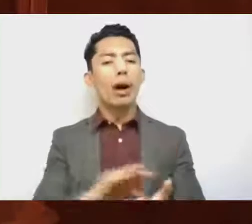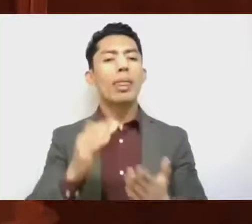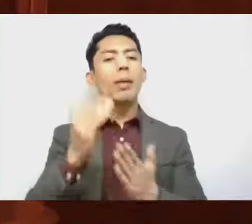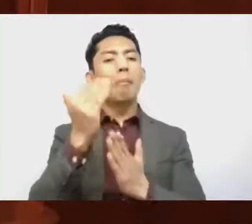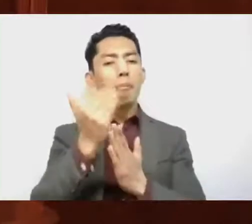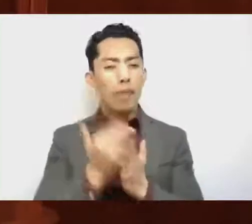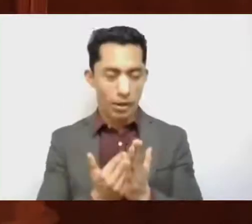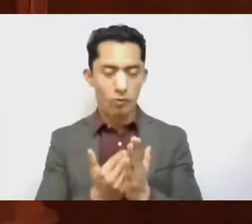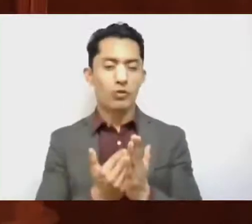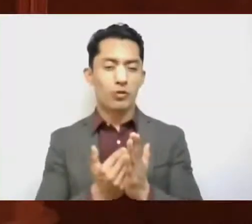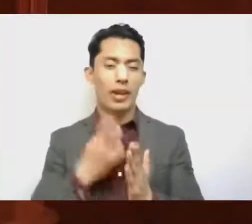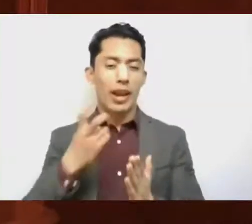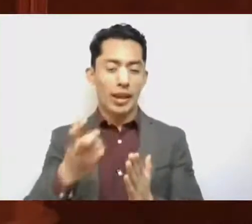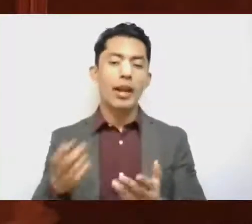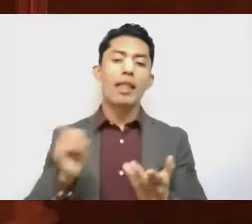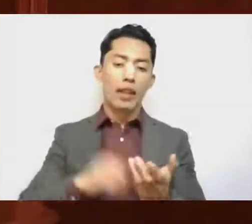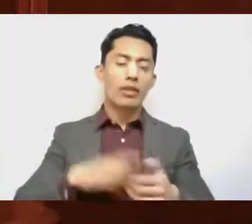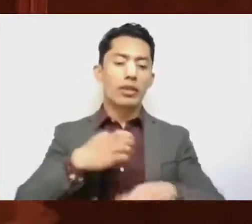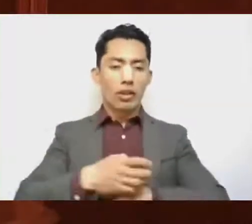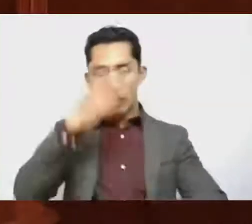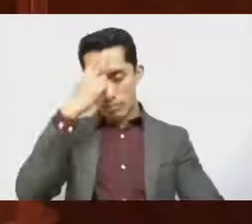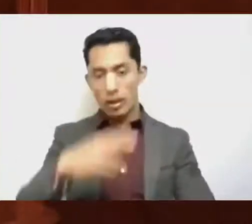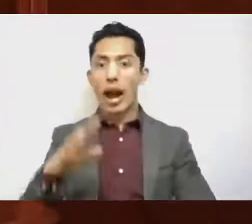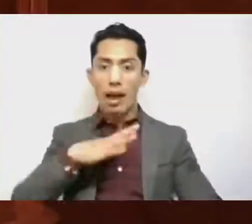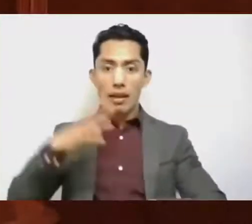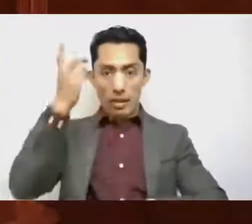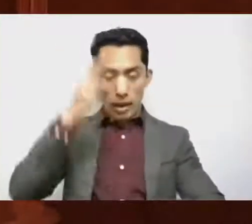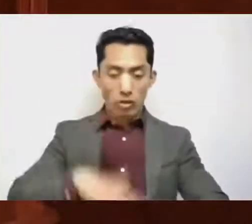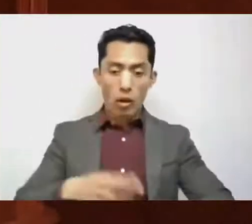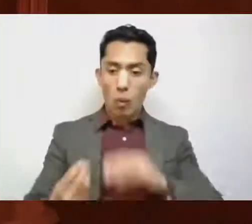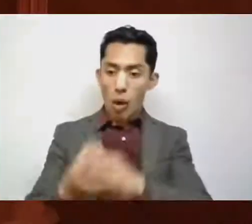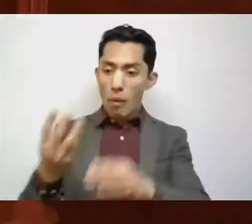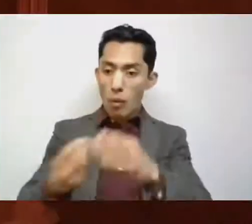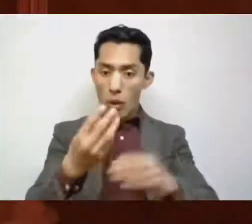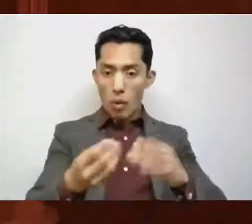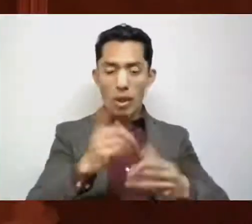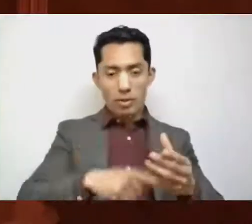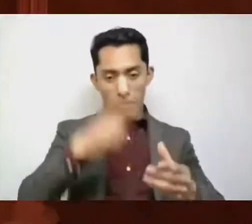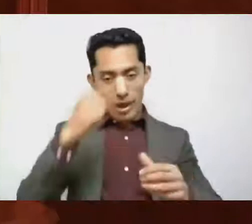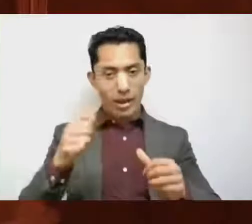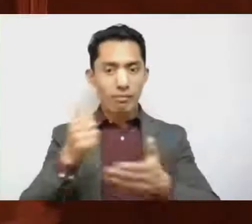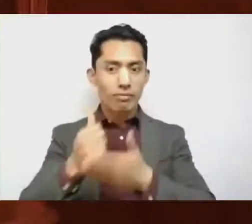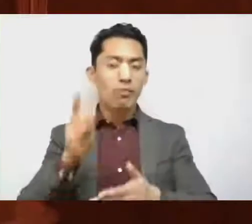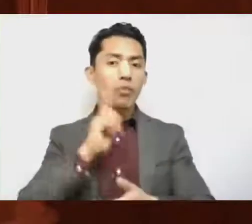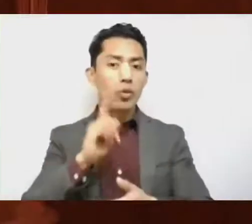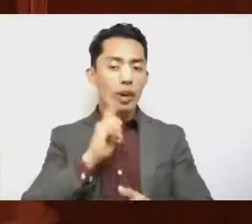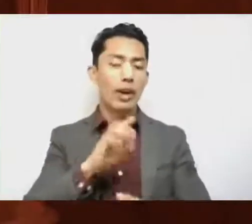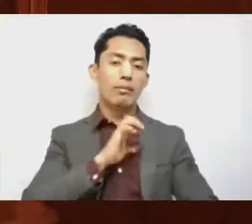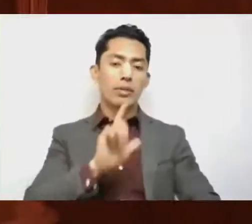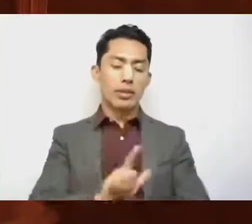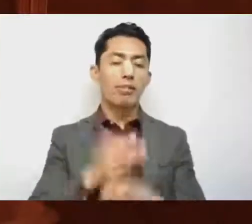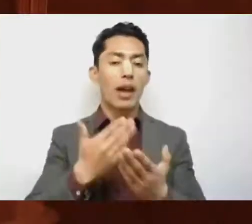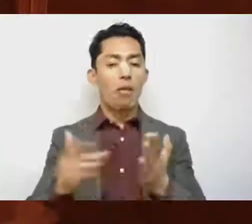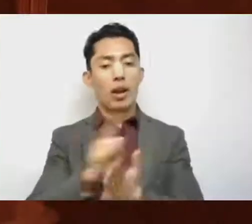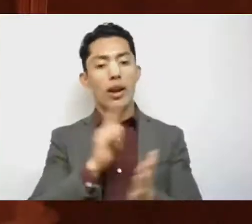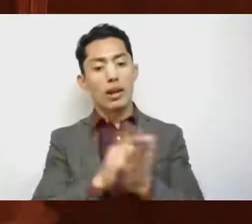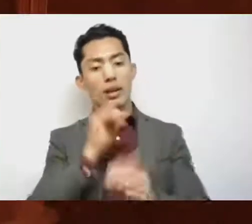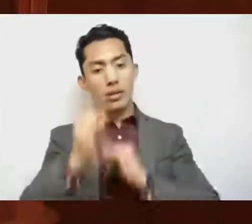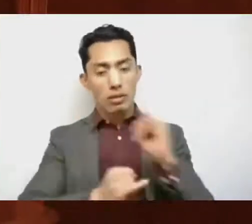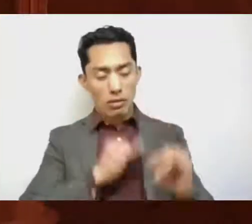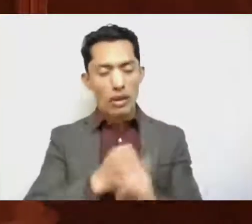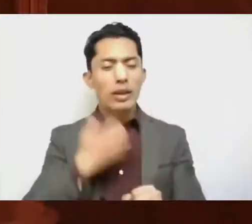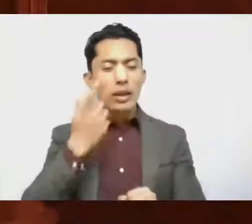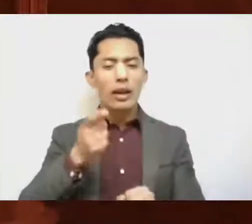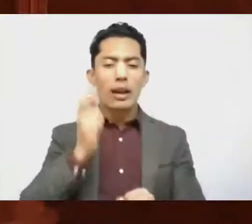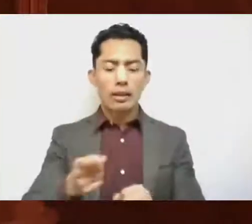tiempo desde lo local al contar con estas direcciones. Cabe mencionar que desde la normatividad internacional se ha buscado que los